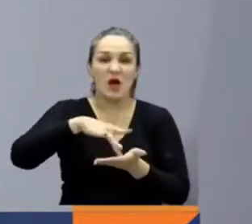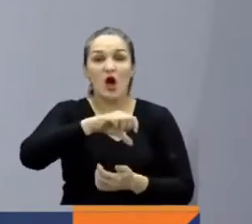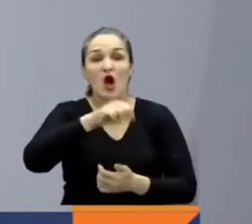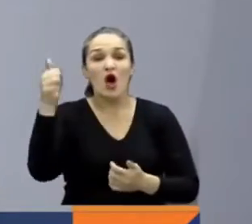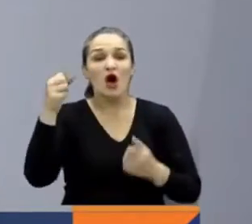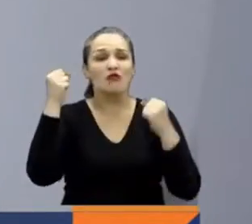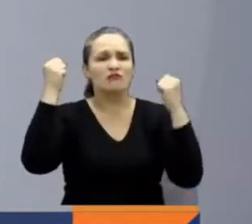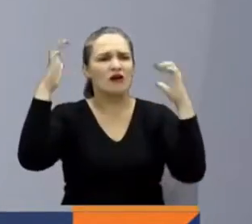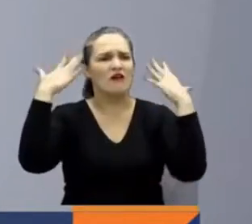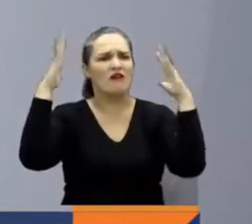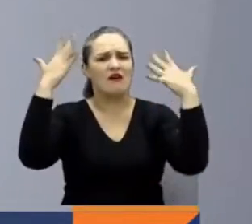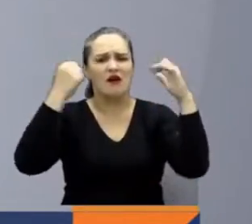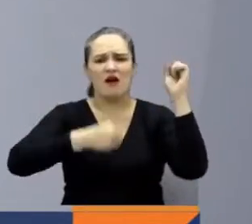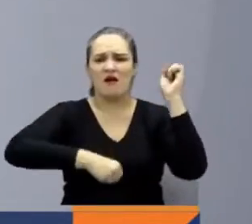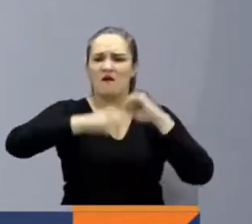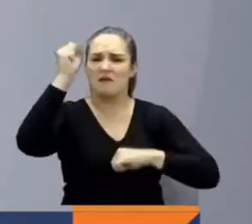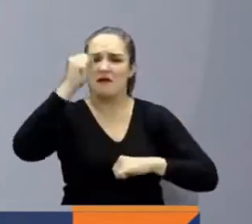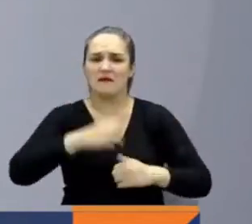siguen celebrando ganar.